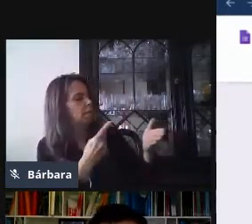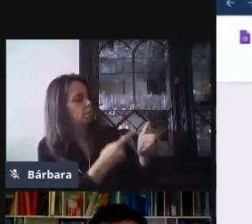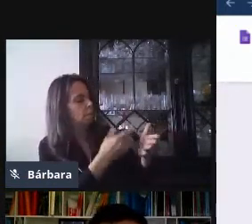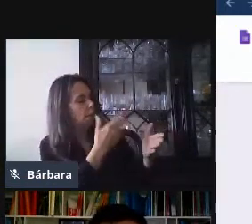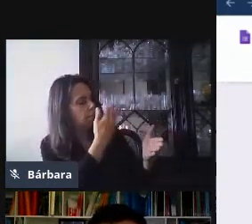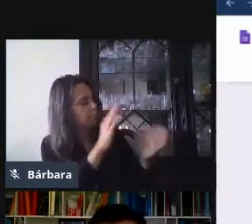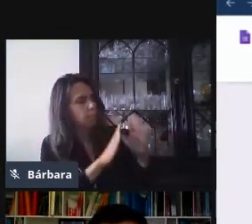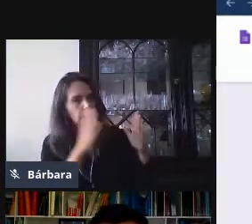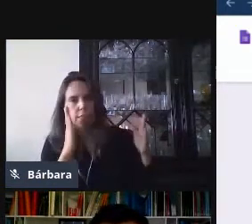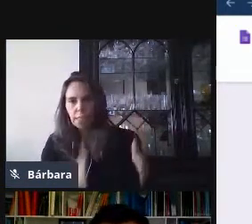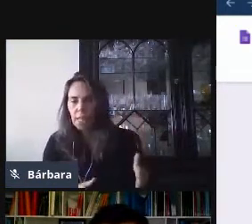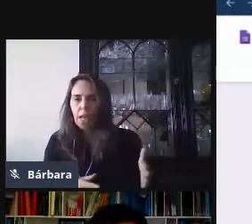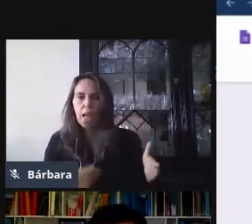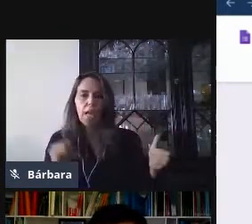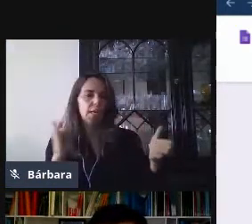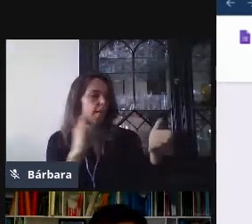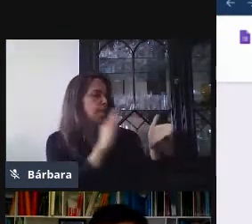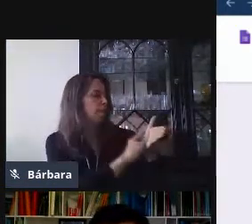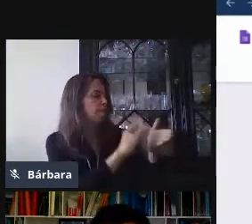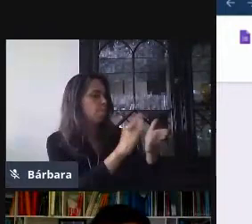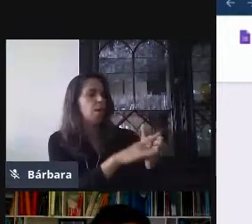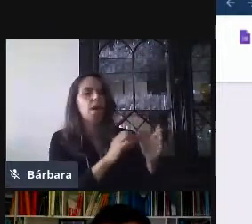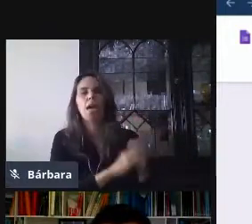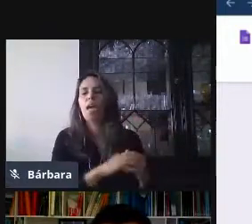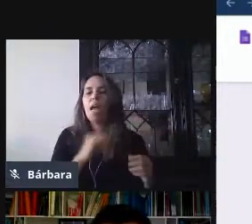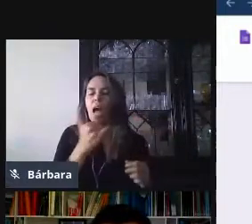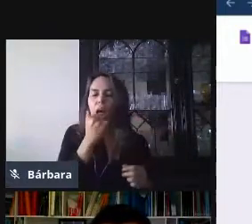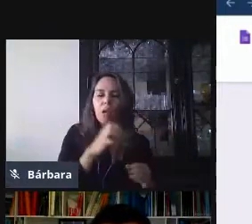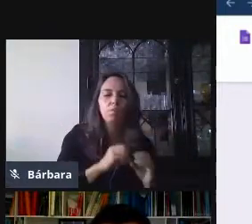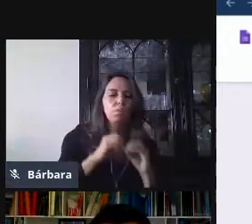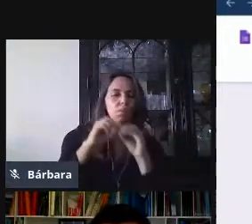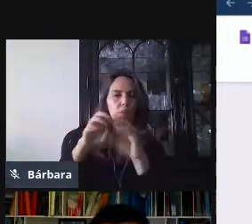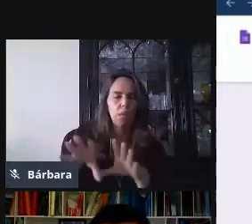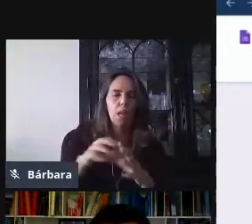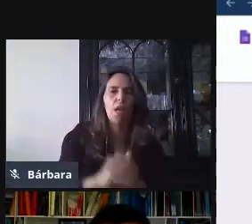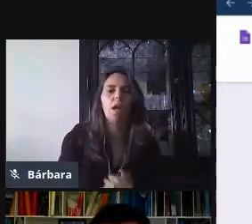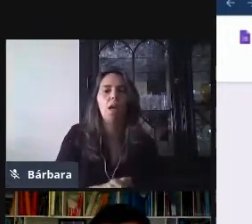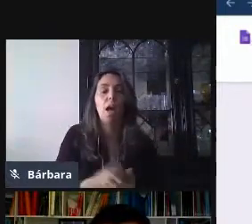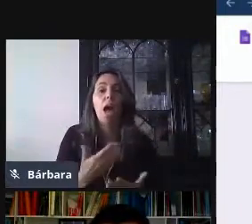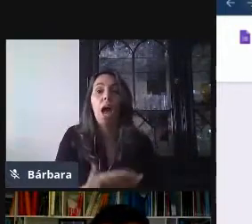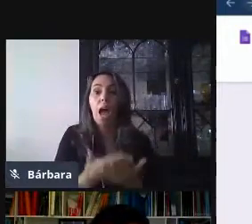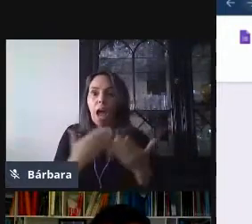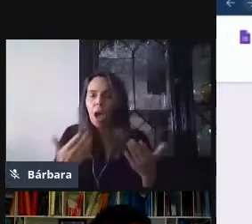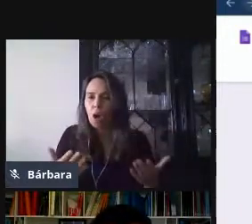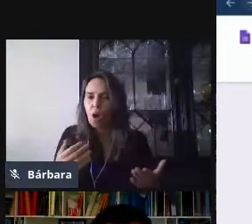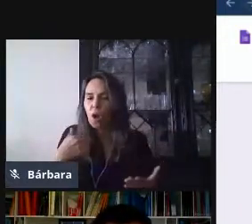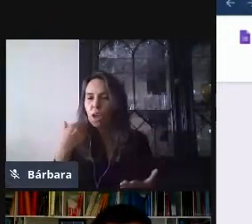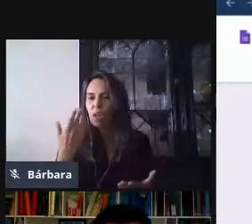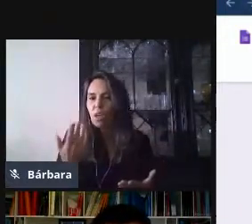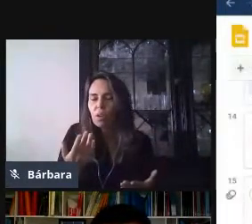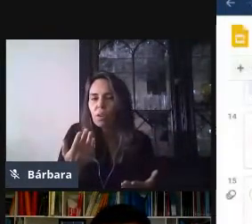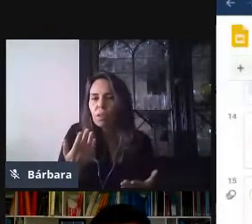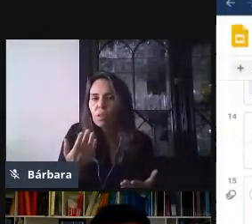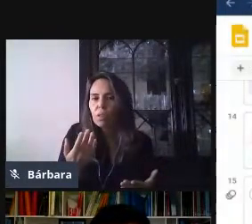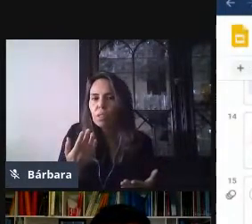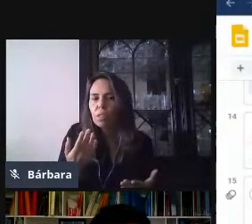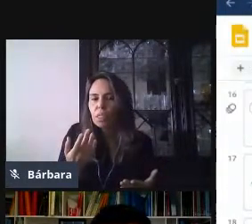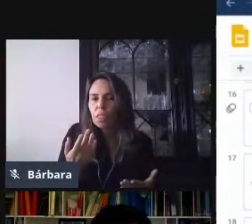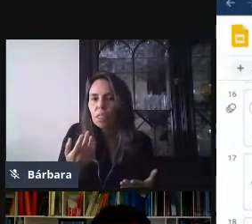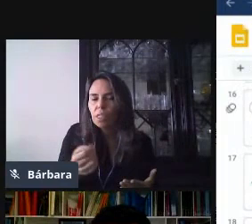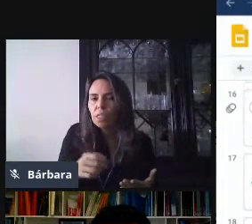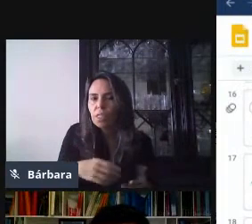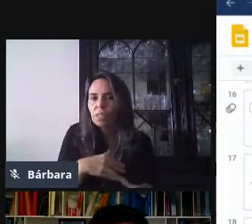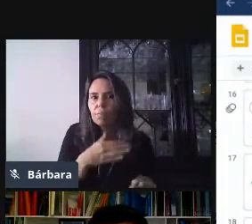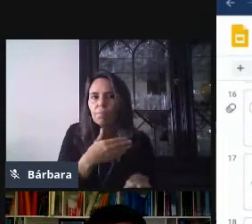todo, ya lo envié a mis alumnos, pero, pues, ahora quiero que Google, este, me ayude a calificar. Bien, vamos a ir a esa siguiente,